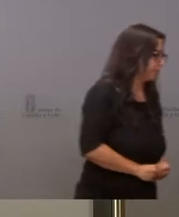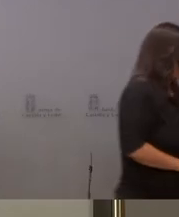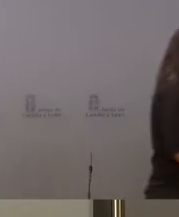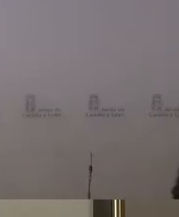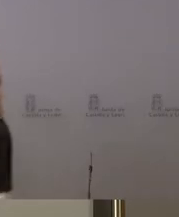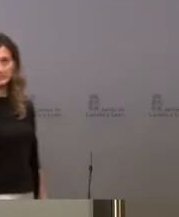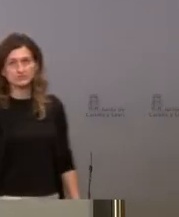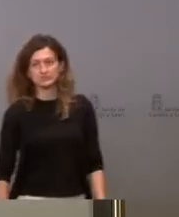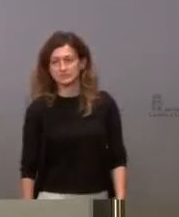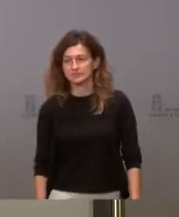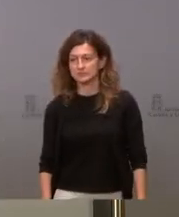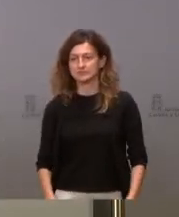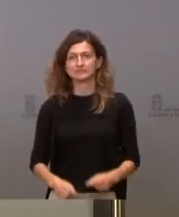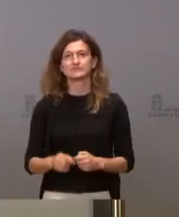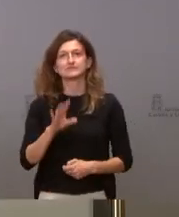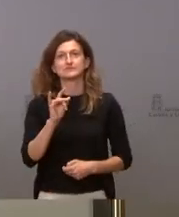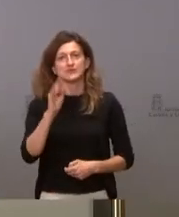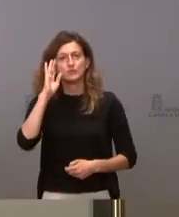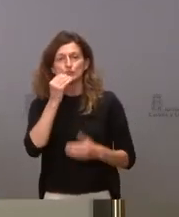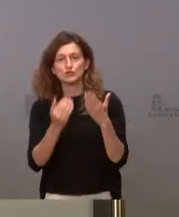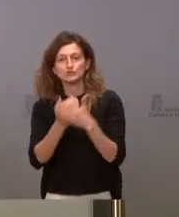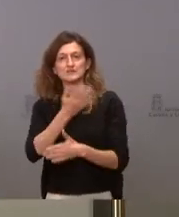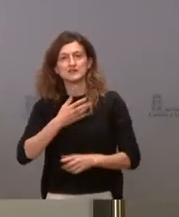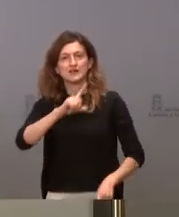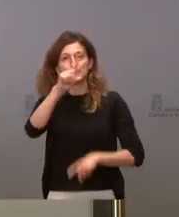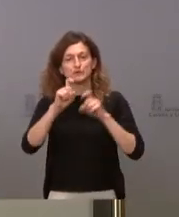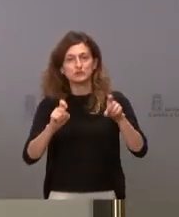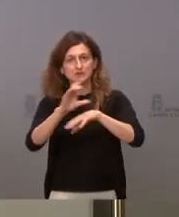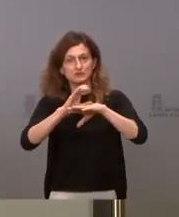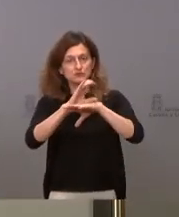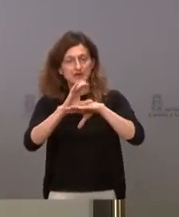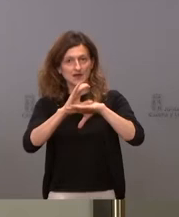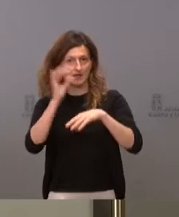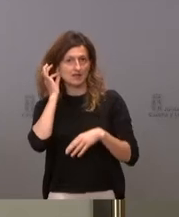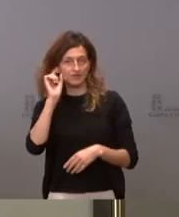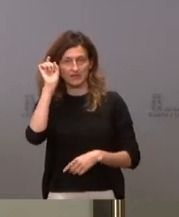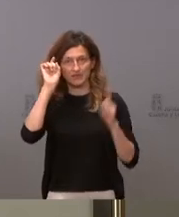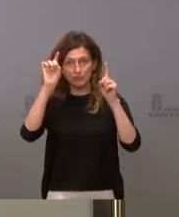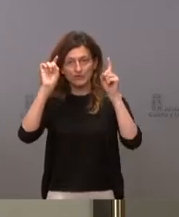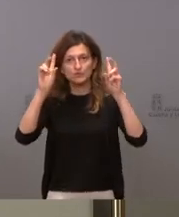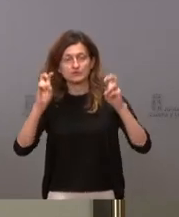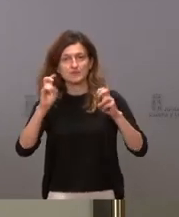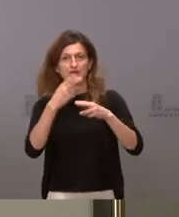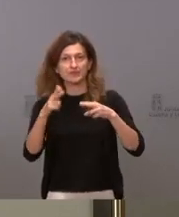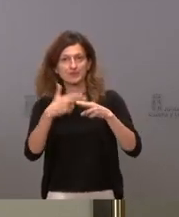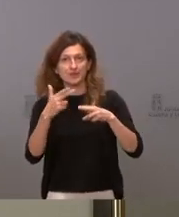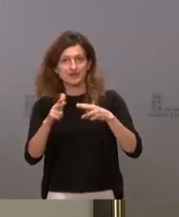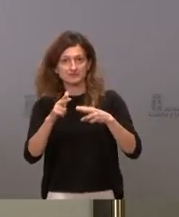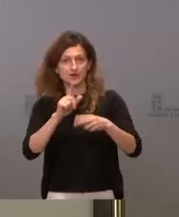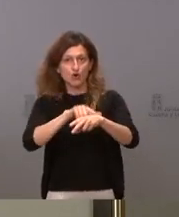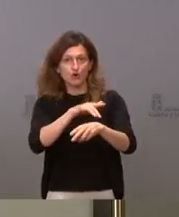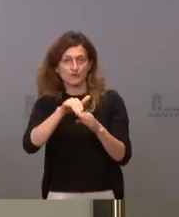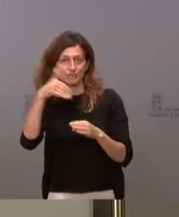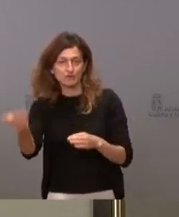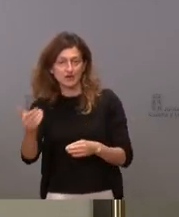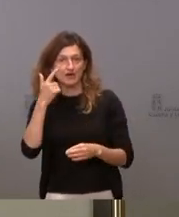Sí, hola, buenos días. Yo quería preguntar en primer lugar a la consejera de Educación sobre las extraescolares de cara al curso que viene, si